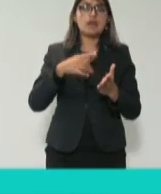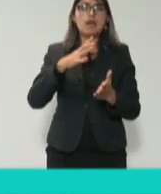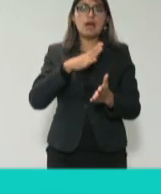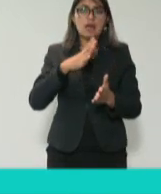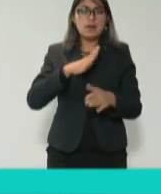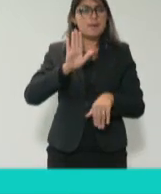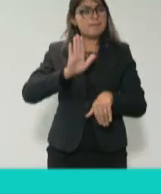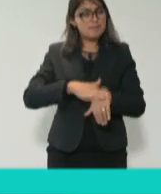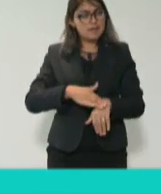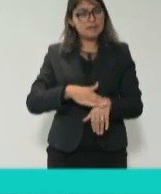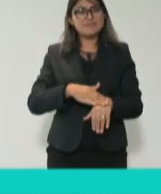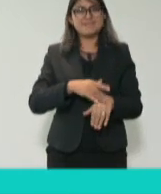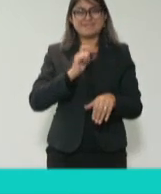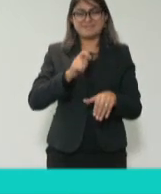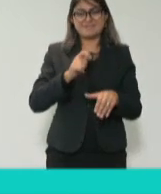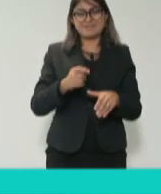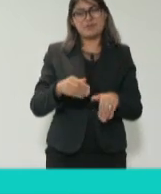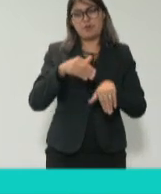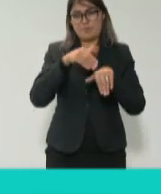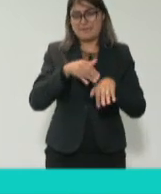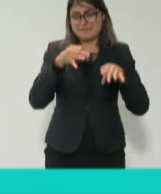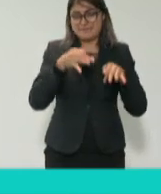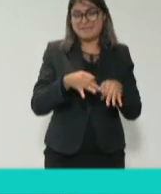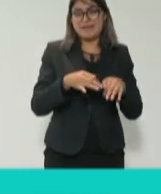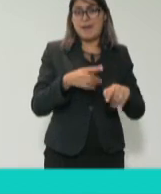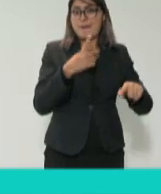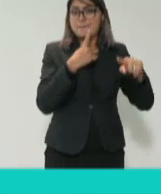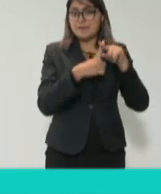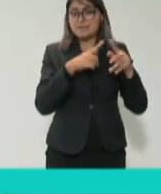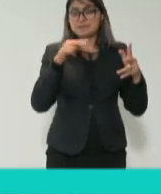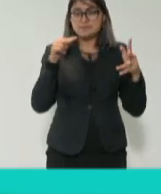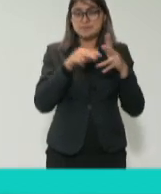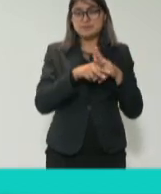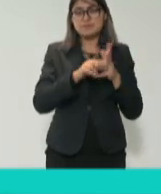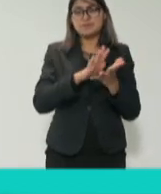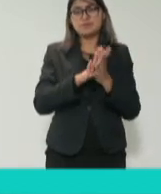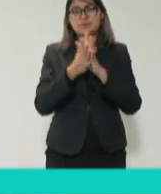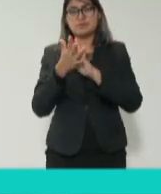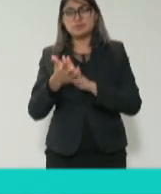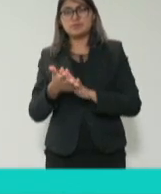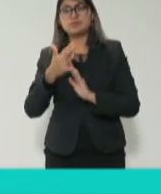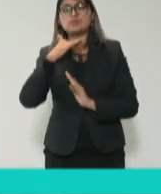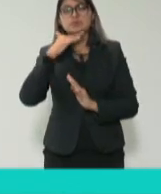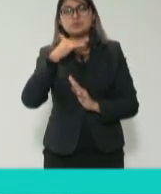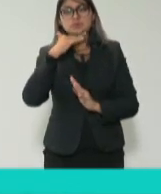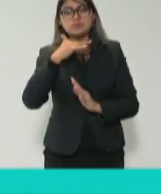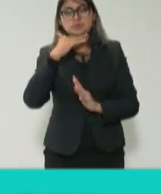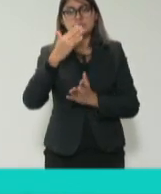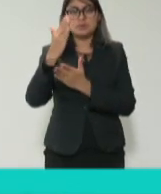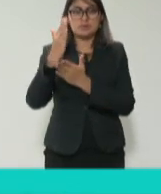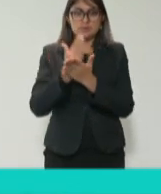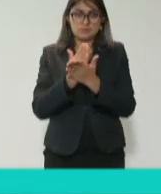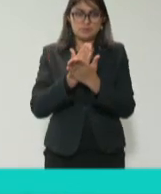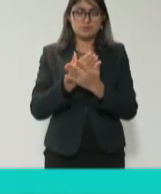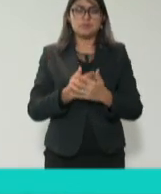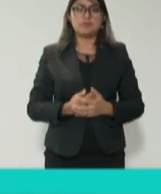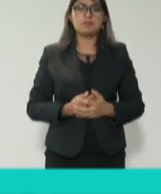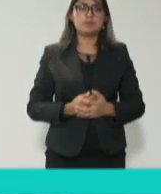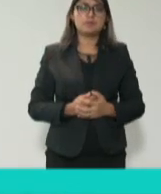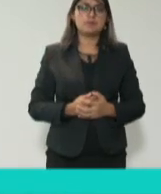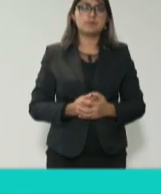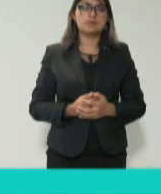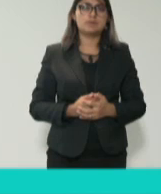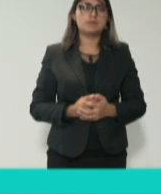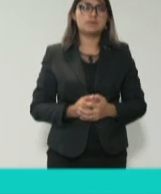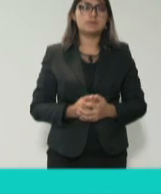transparencia y entonces menos corrupción. Si trabajamos en este sentido, vamos a darnos cuenta que vamos a